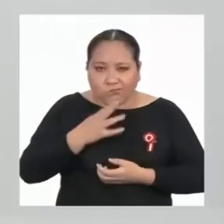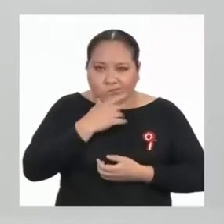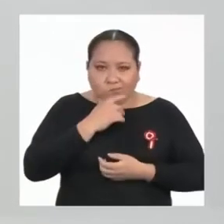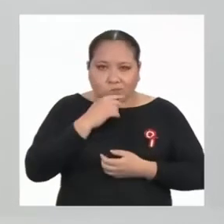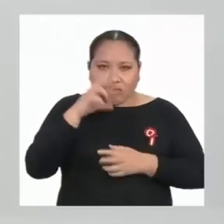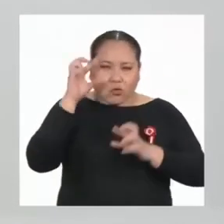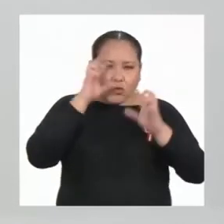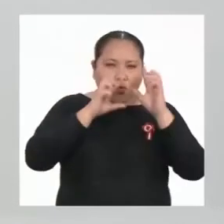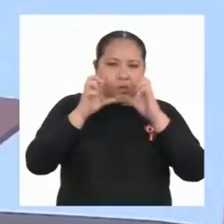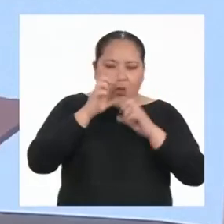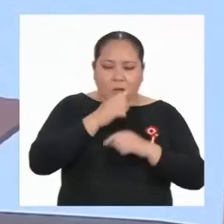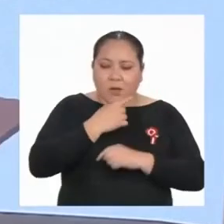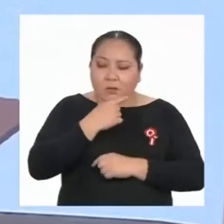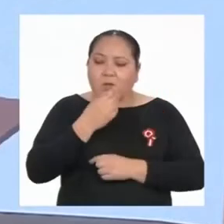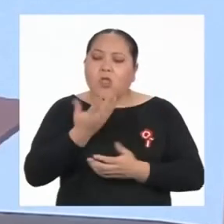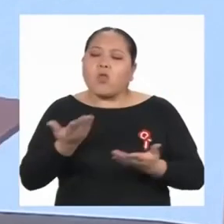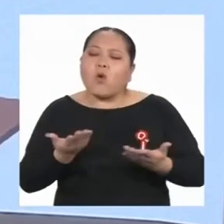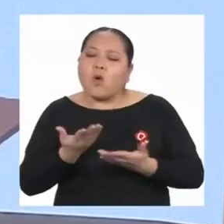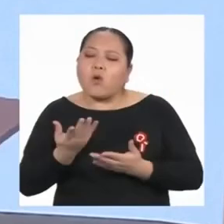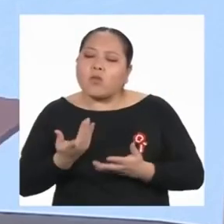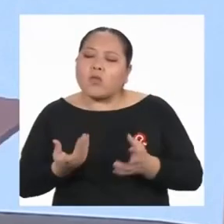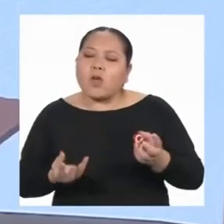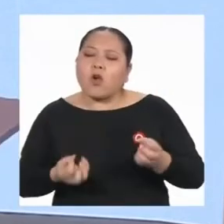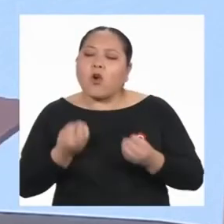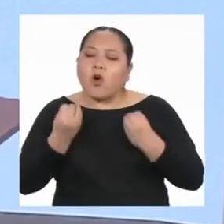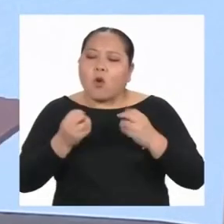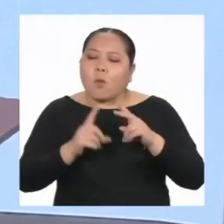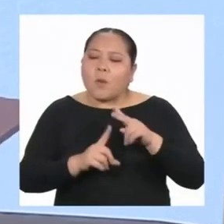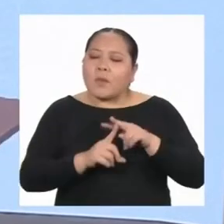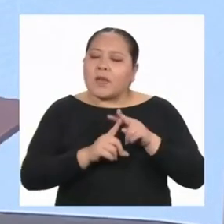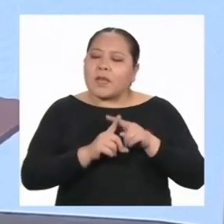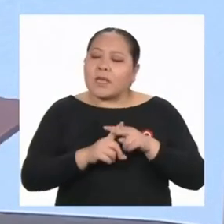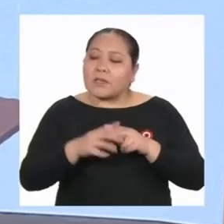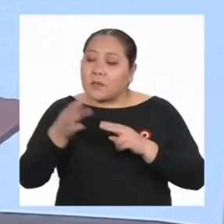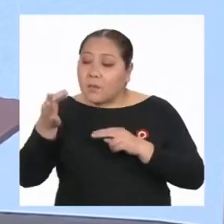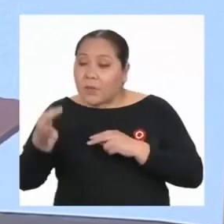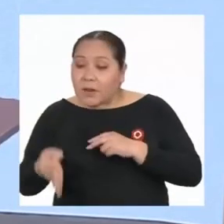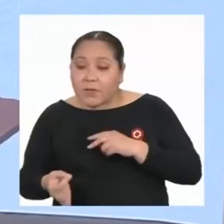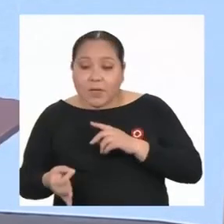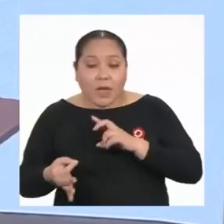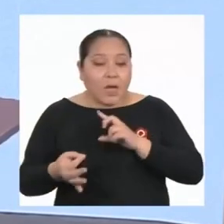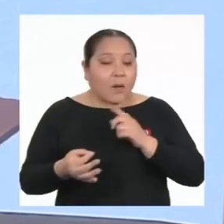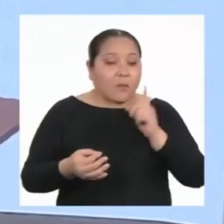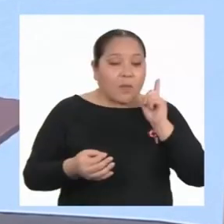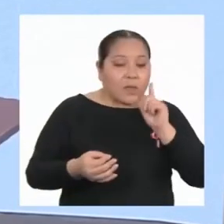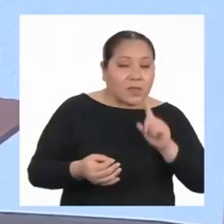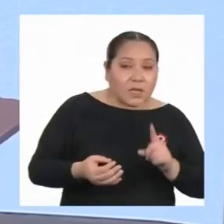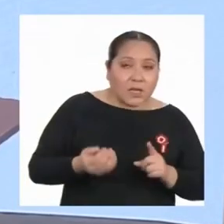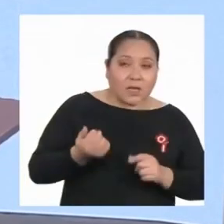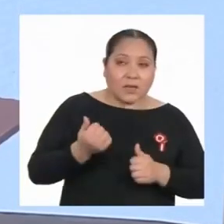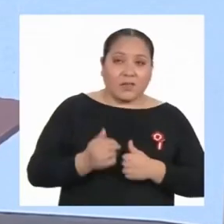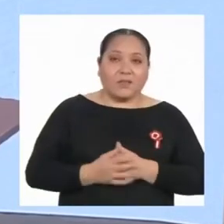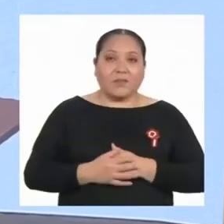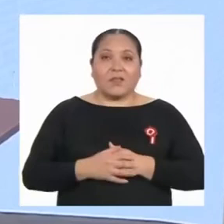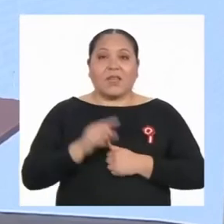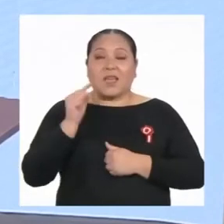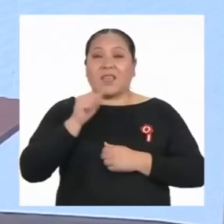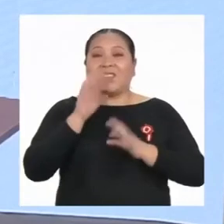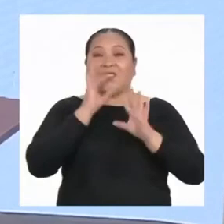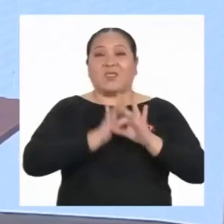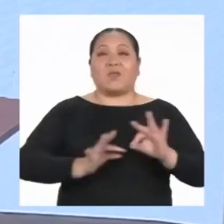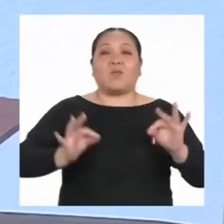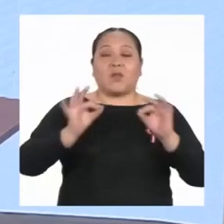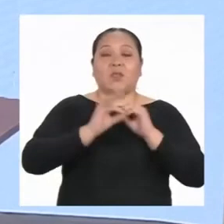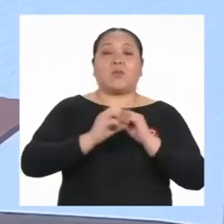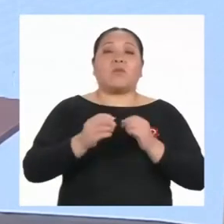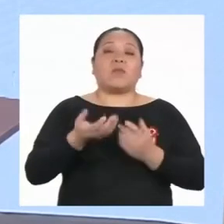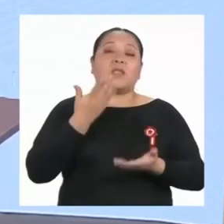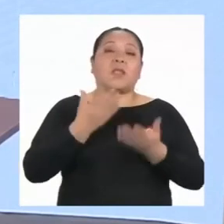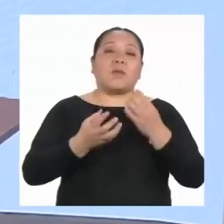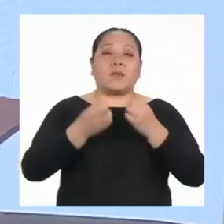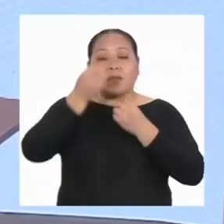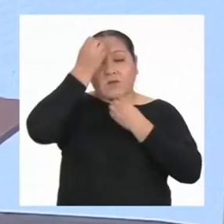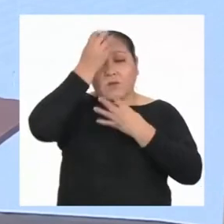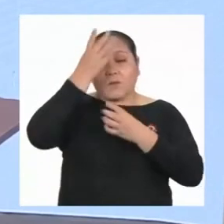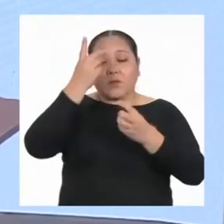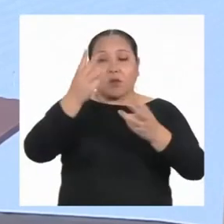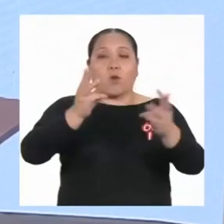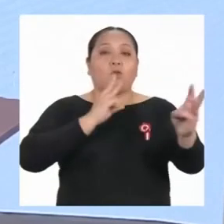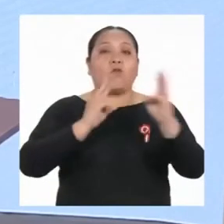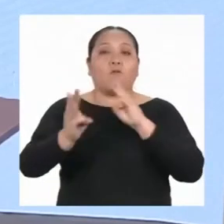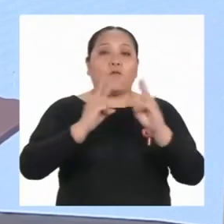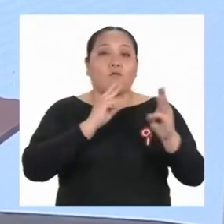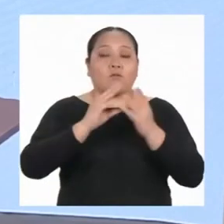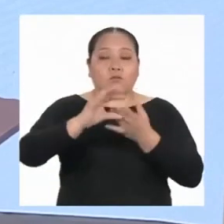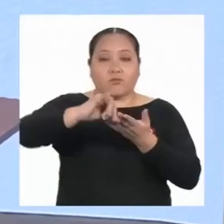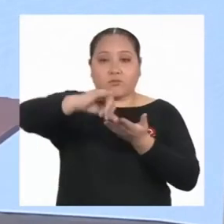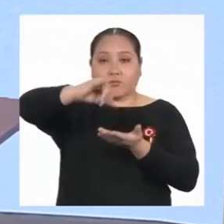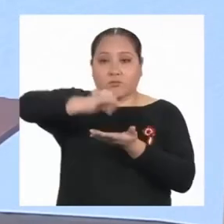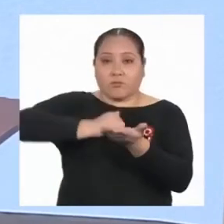nunca está de más. Uy, eso ahora es recontra importante, porque a veces te llega por WhatsApp una imagen con la